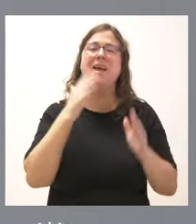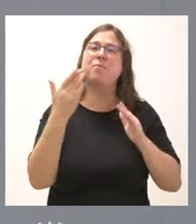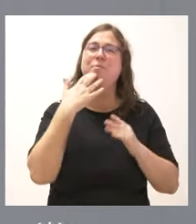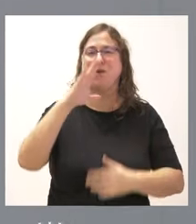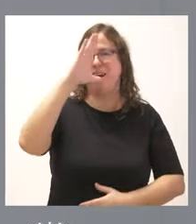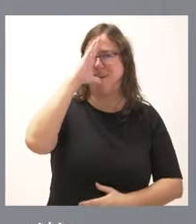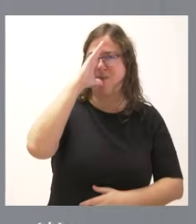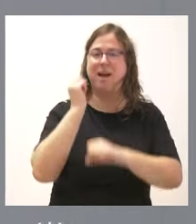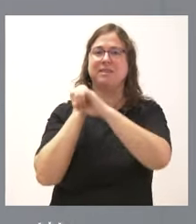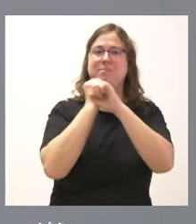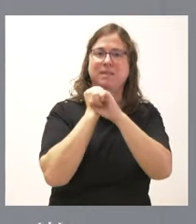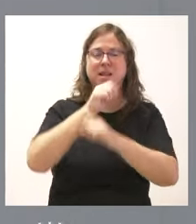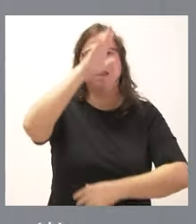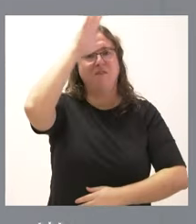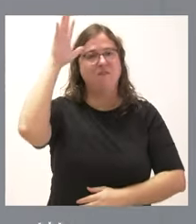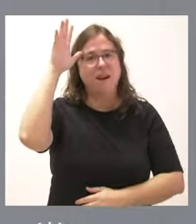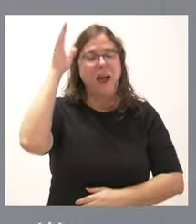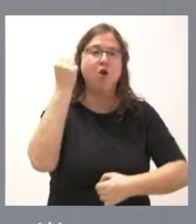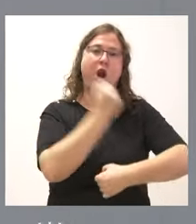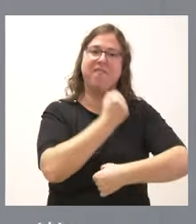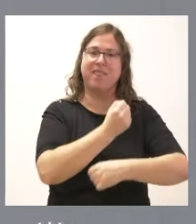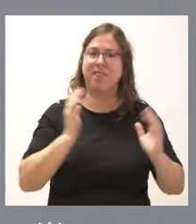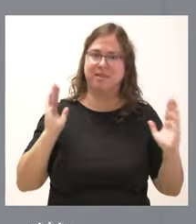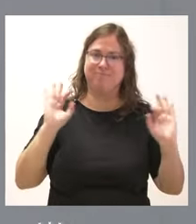Carnaval, la Semana Santa, el Verano, las Navidades.